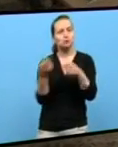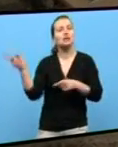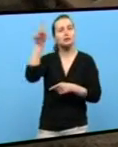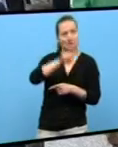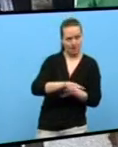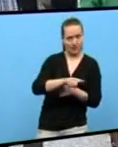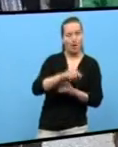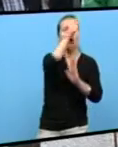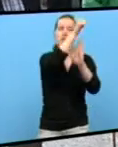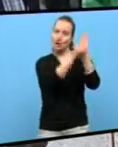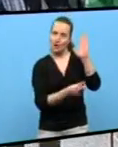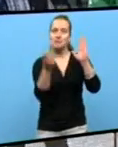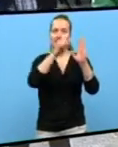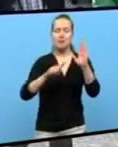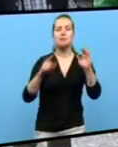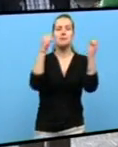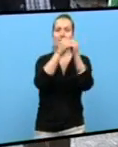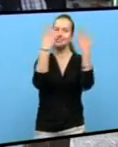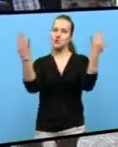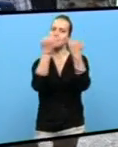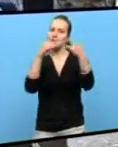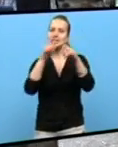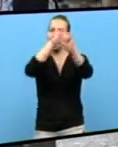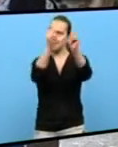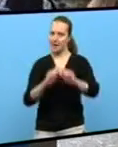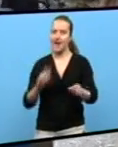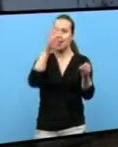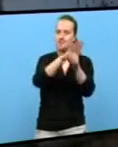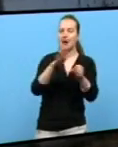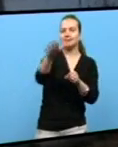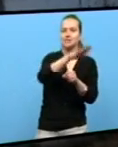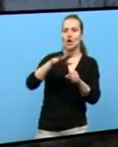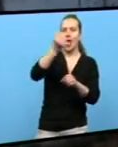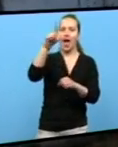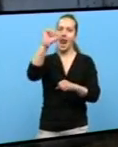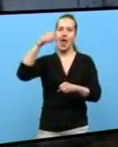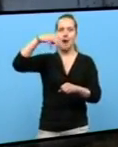programación incluese a XXIX Festa da Empanada, que será o martes na Alameda dos Remedios